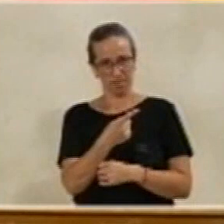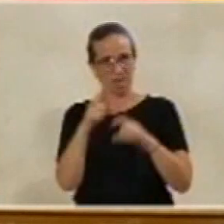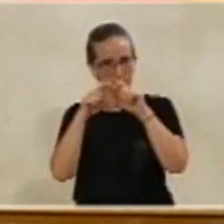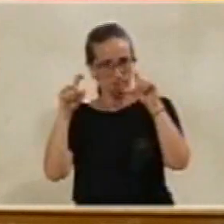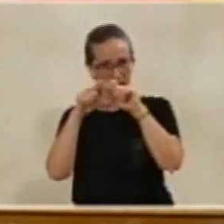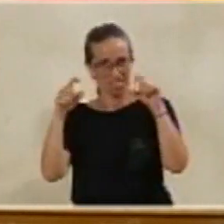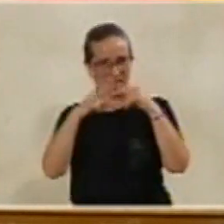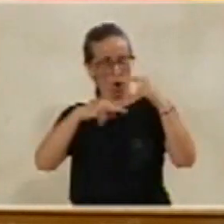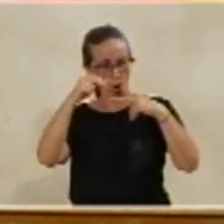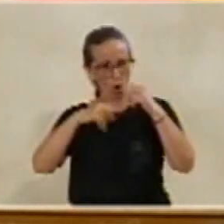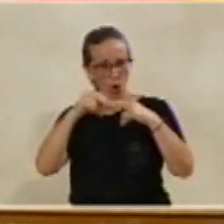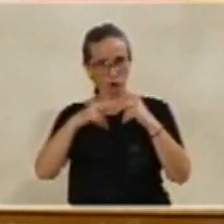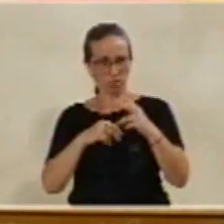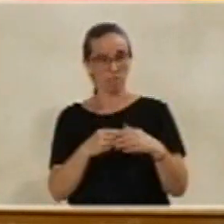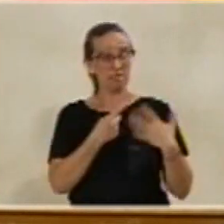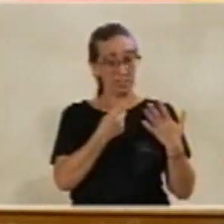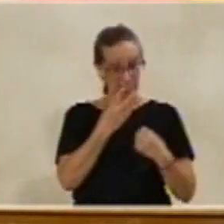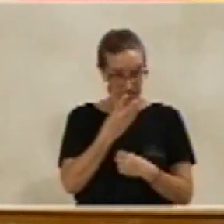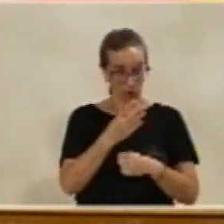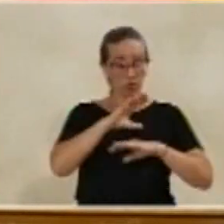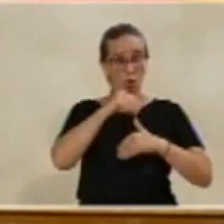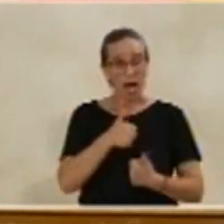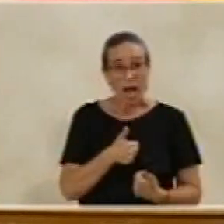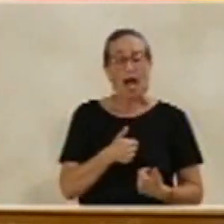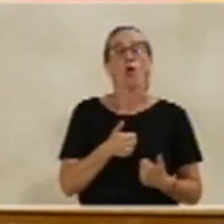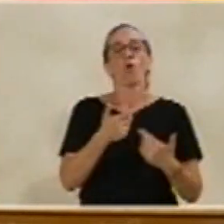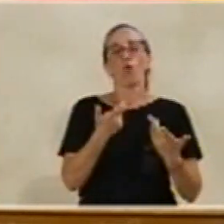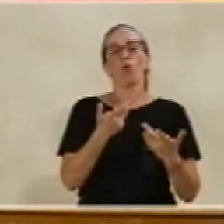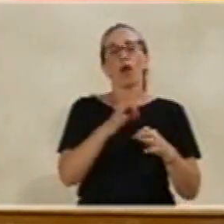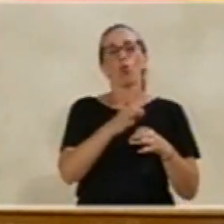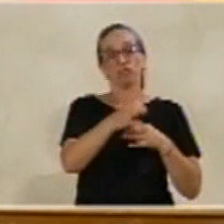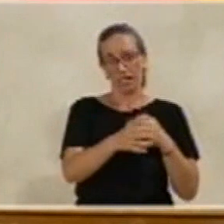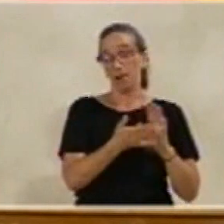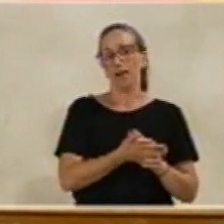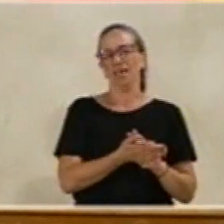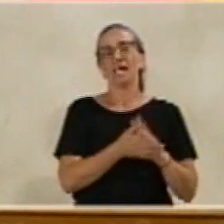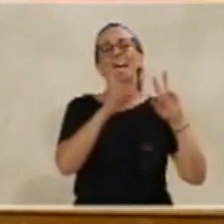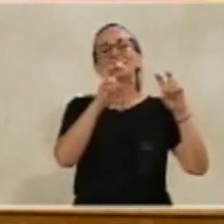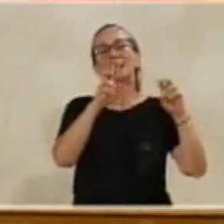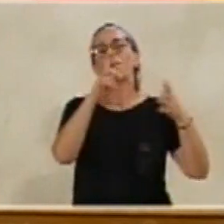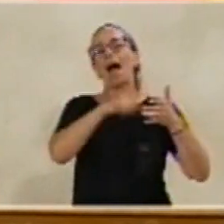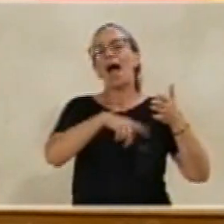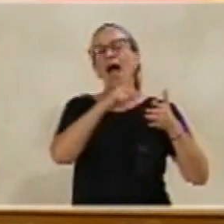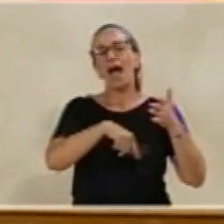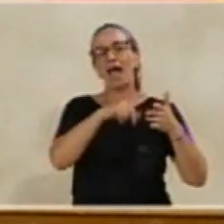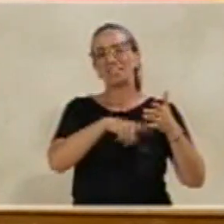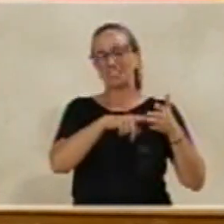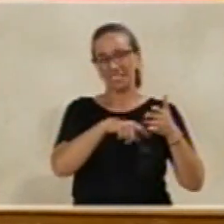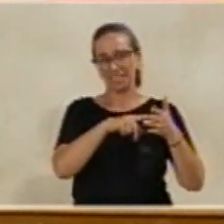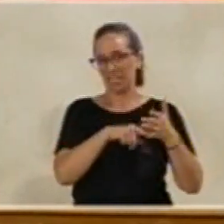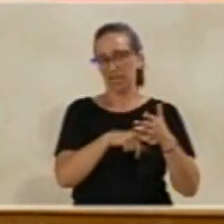municipal. 64 que estamos construyendo en Costa Cabana, en régimen de alquiler, magníficamente gestionadas además